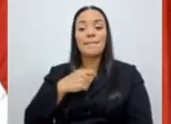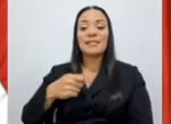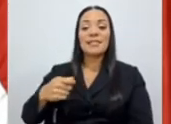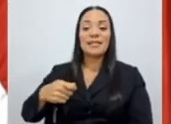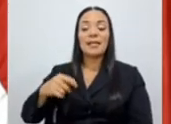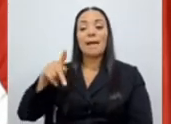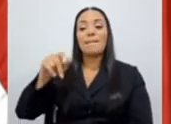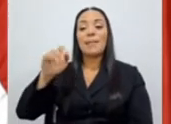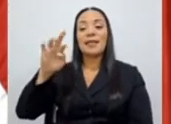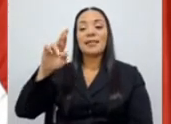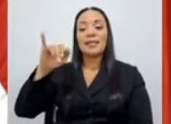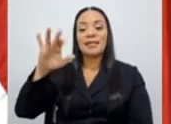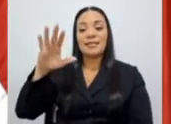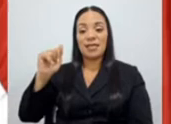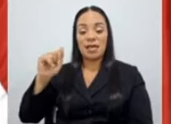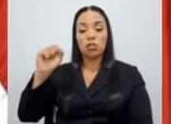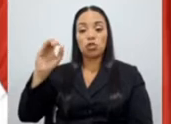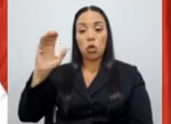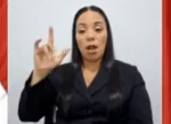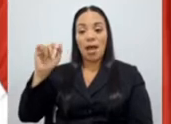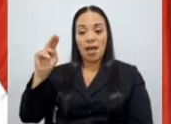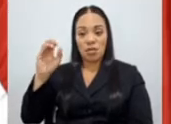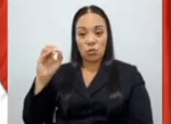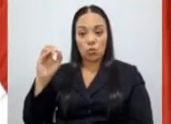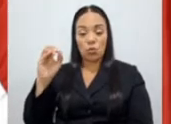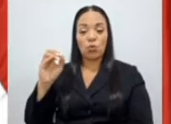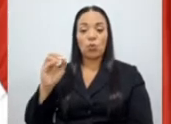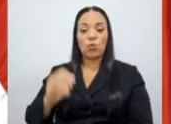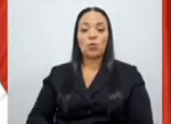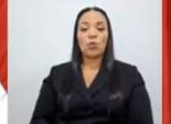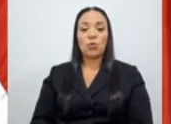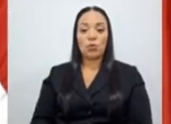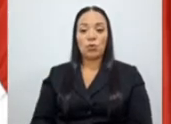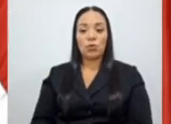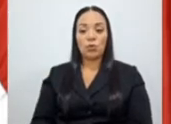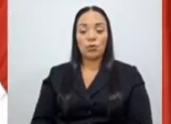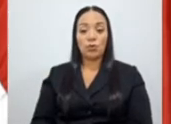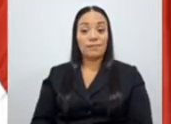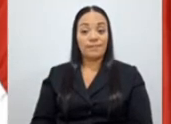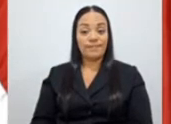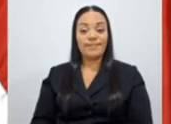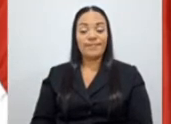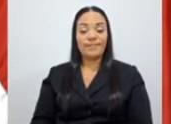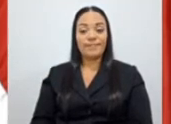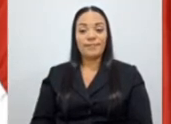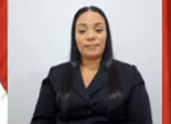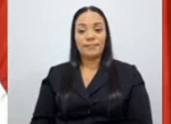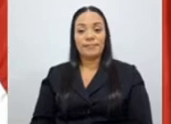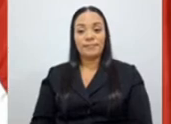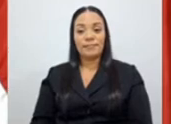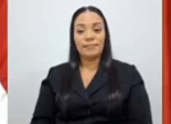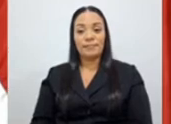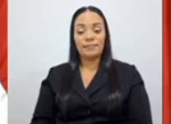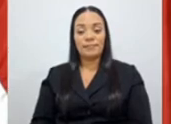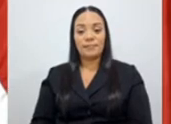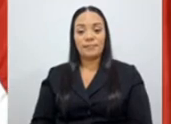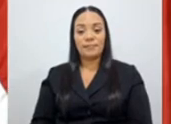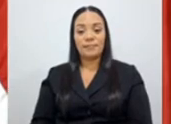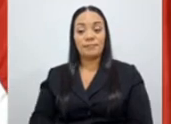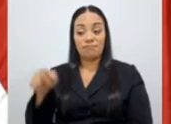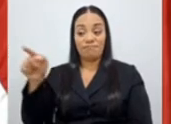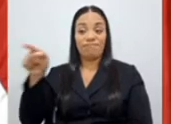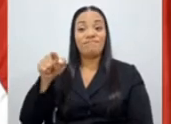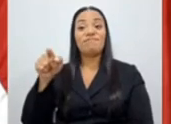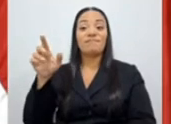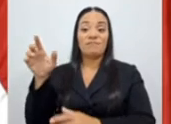Solano, siendo personas que capturaron esas instituciones